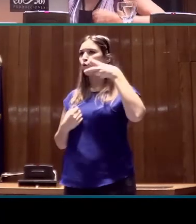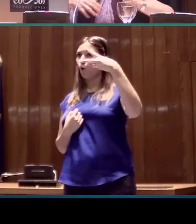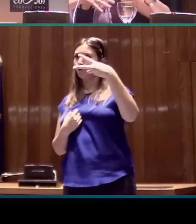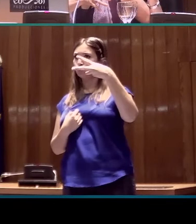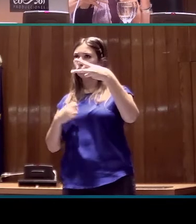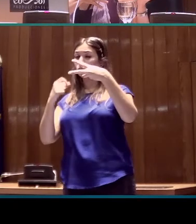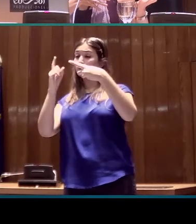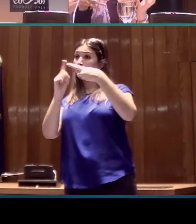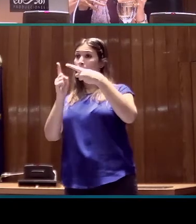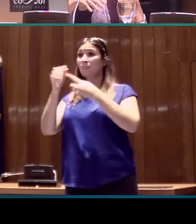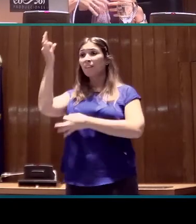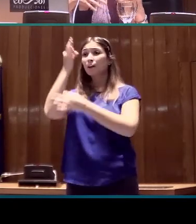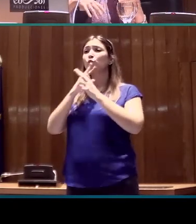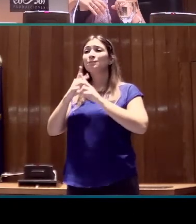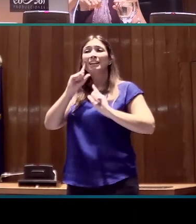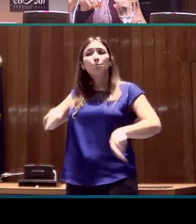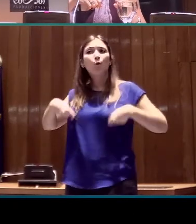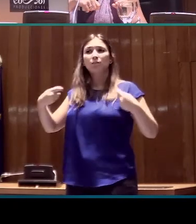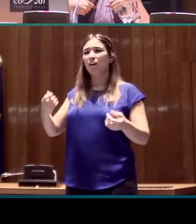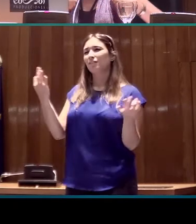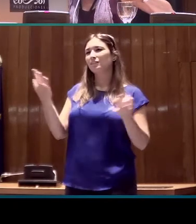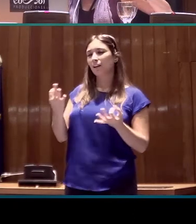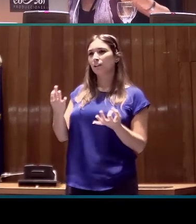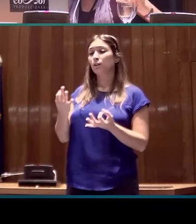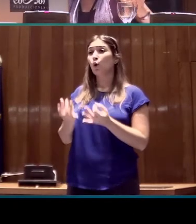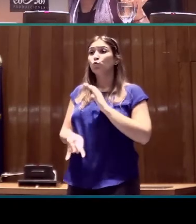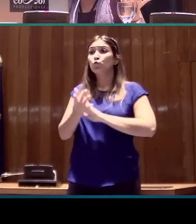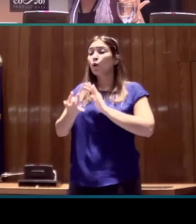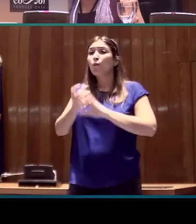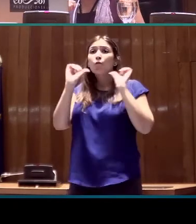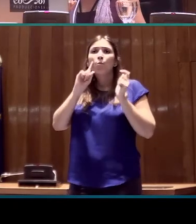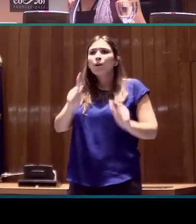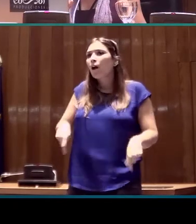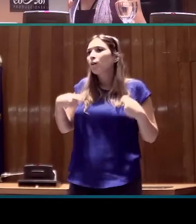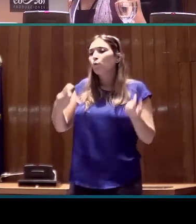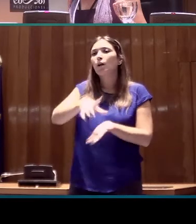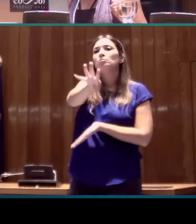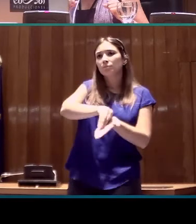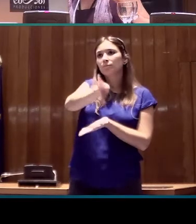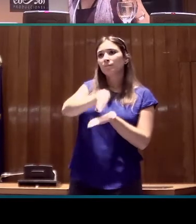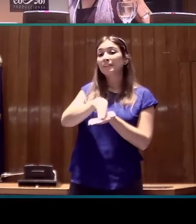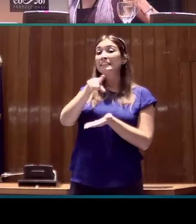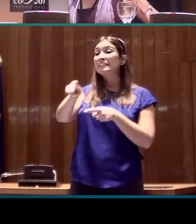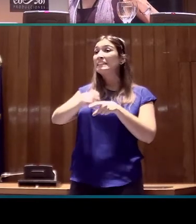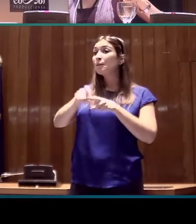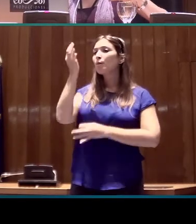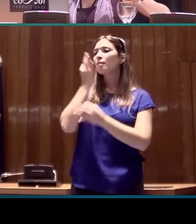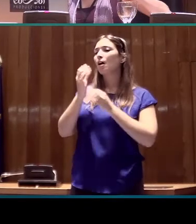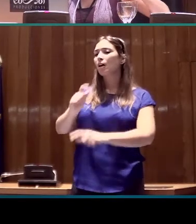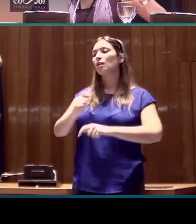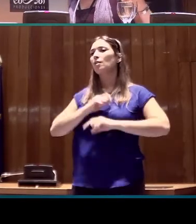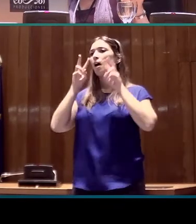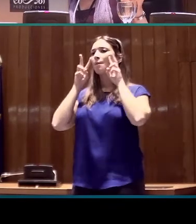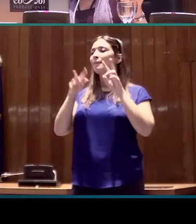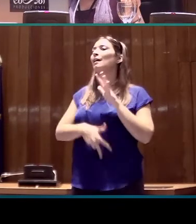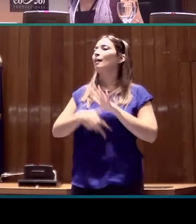Por un lado, los datos espontáneos, que son aquellos que son producidos naturalmente y que nos permiten tener una visión